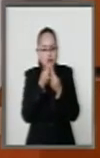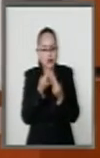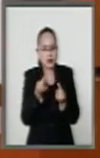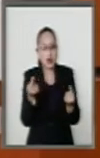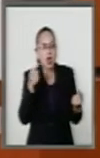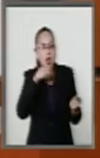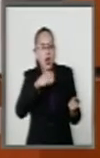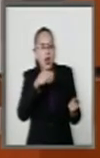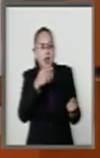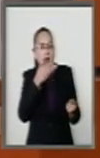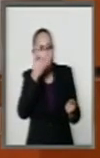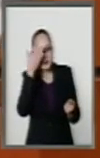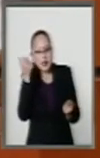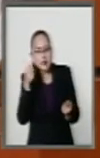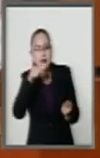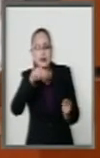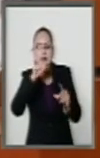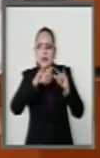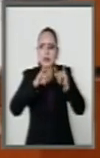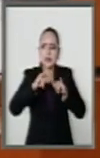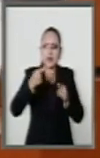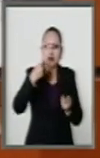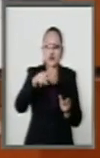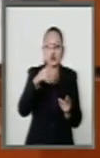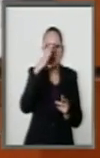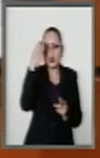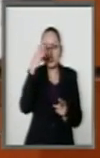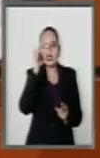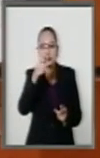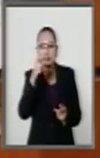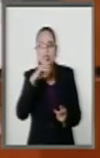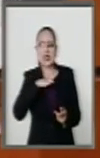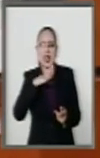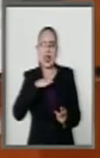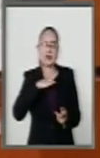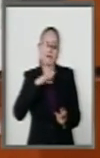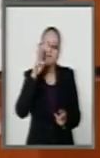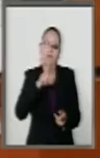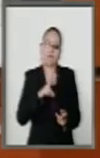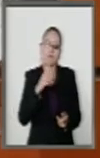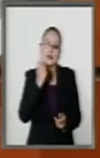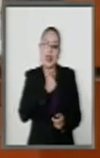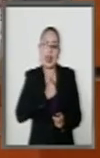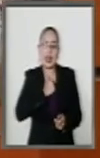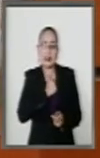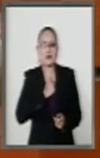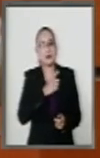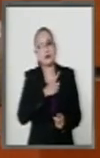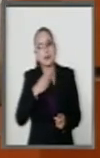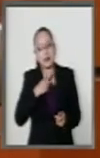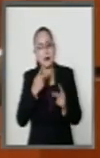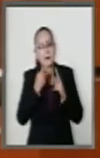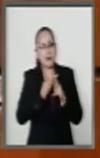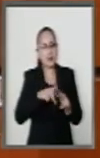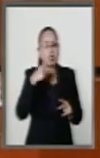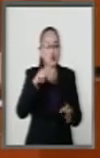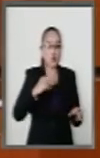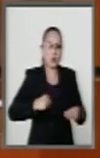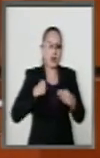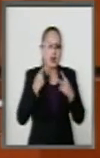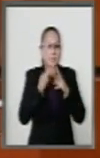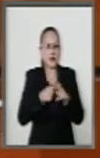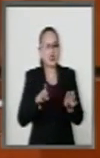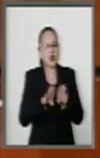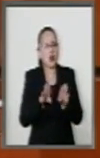inocentes, que el destino les jugó la mala pasada de tener que empezar su vida sin